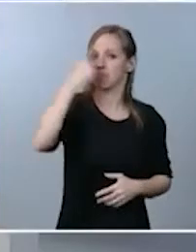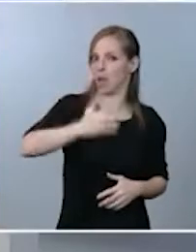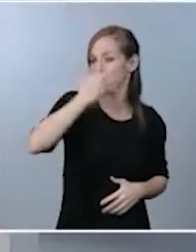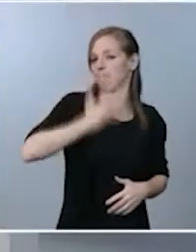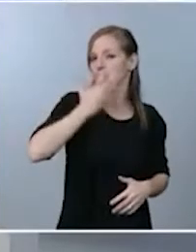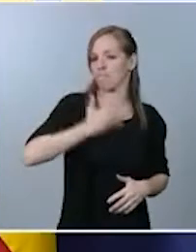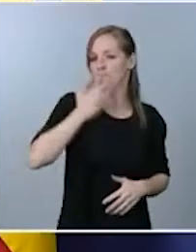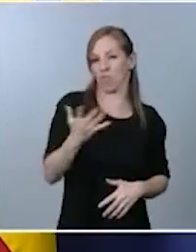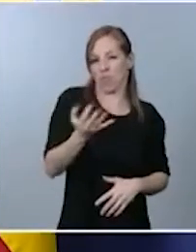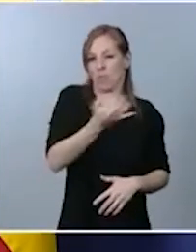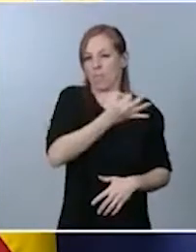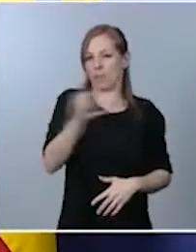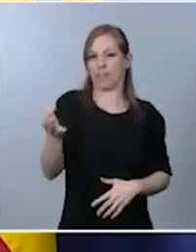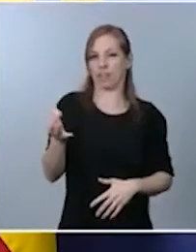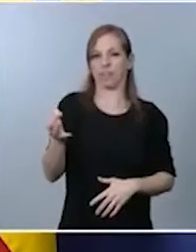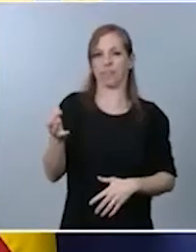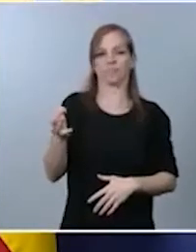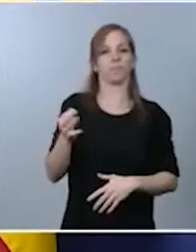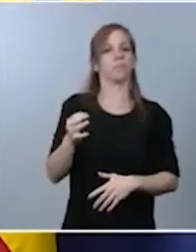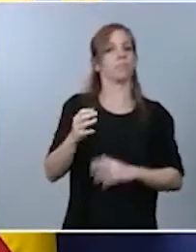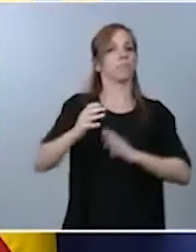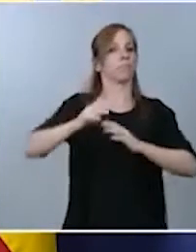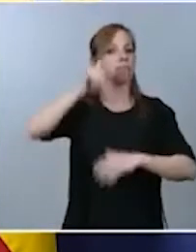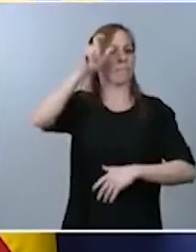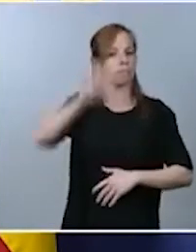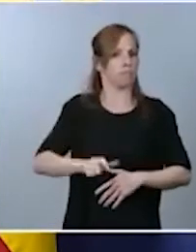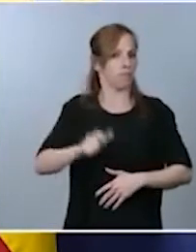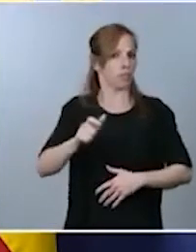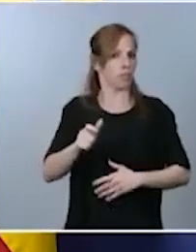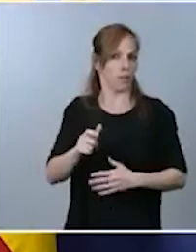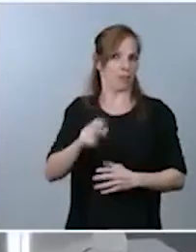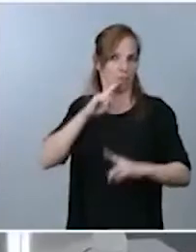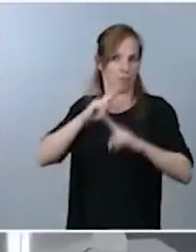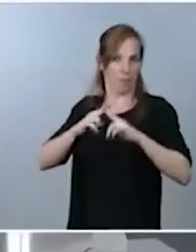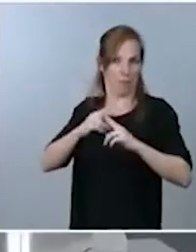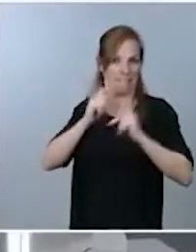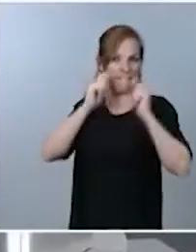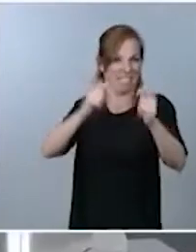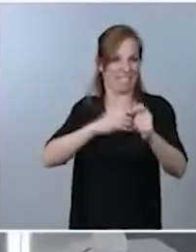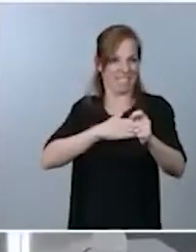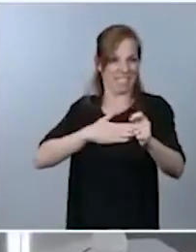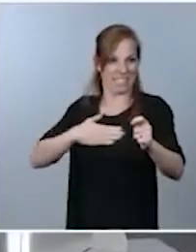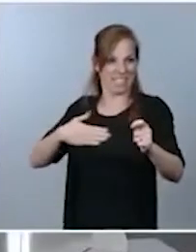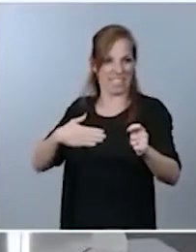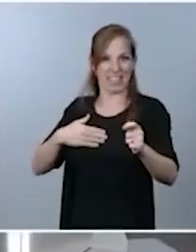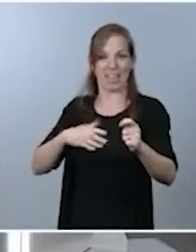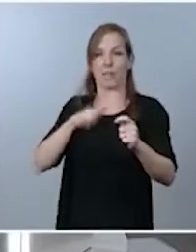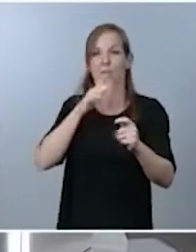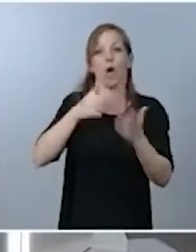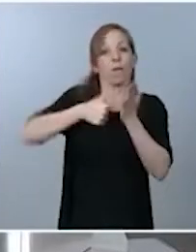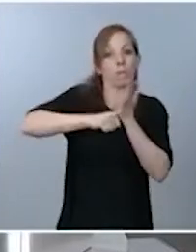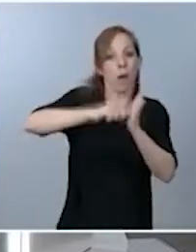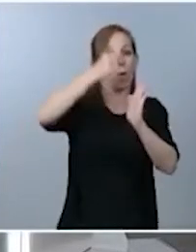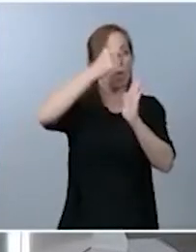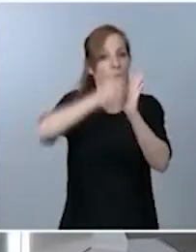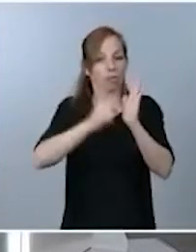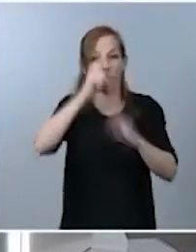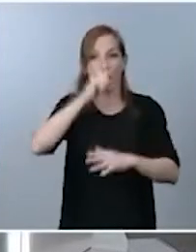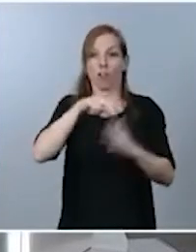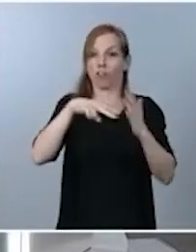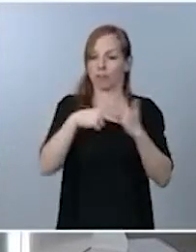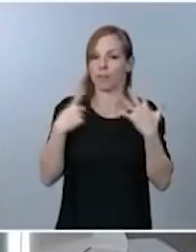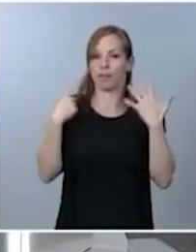la persona impulsora, y por eso quiero nombrarle personalmente del carné por puntos en el año 2006 y que fue una auténtica